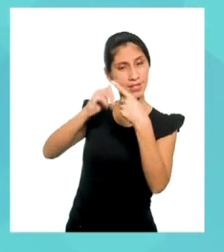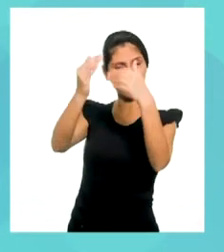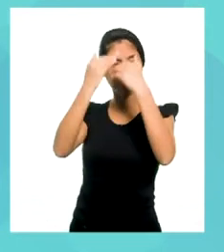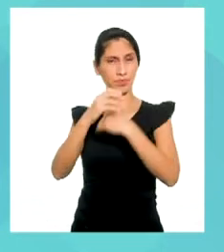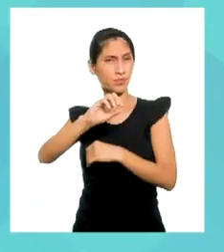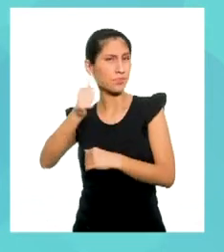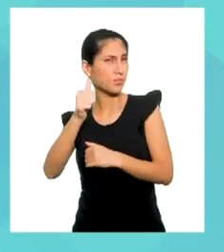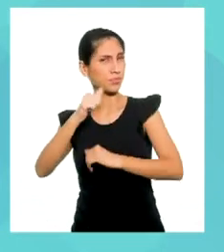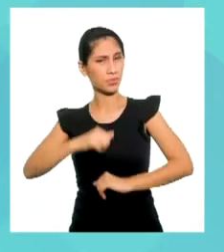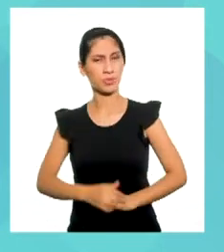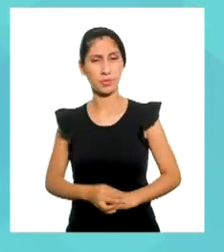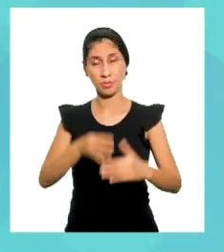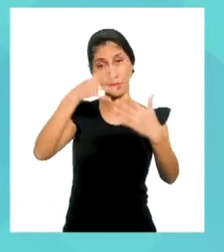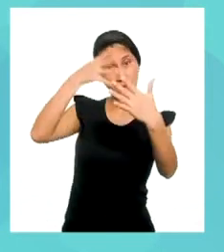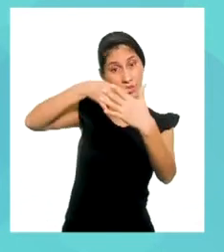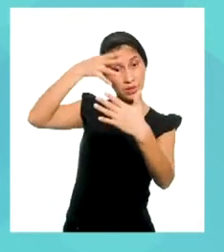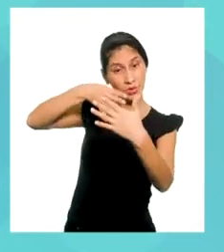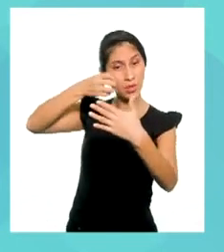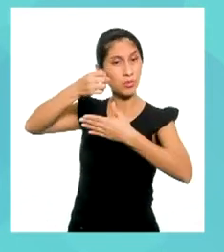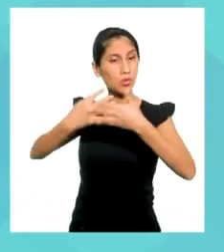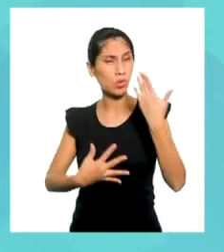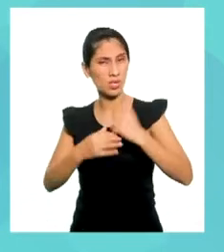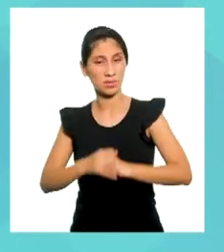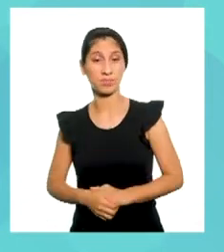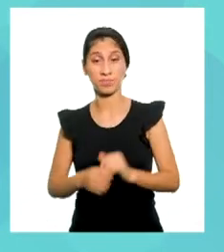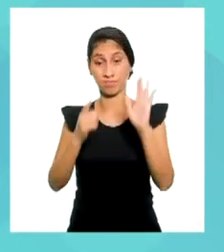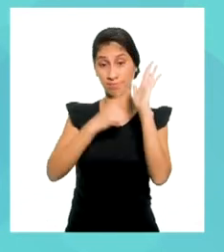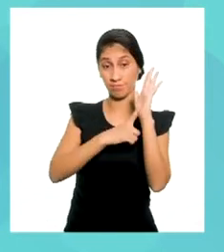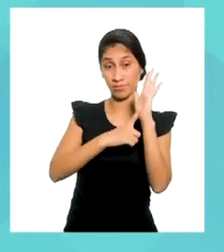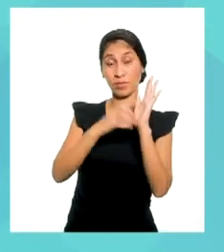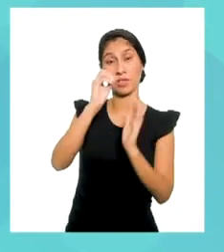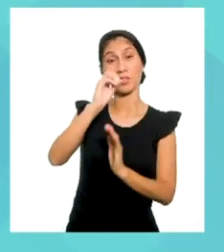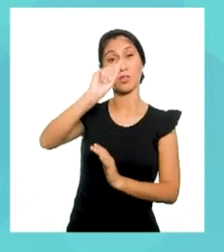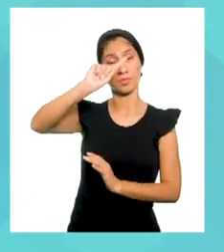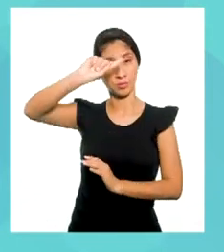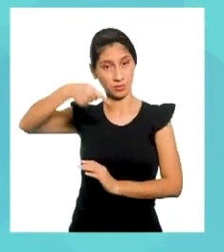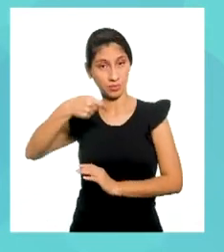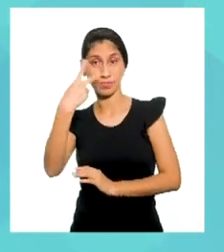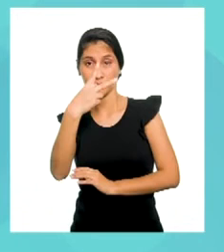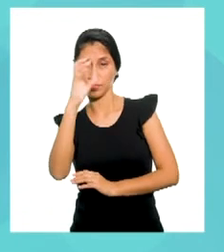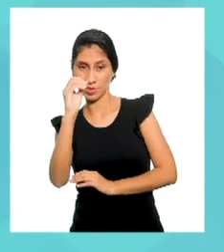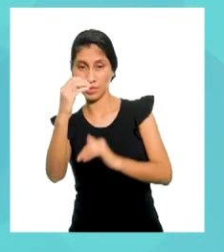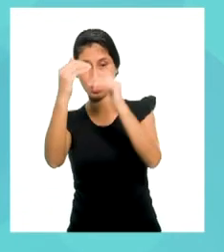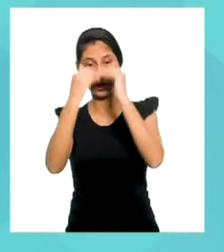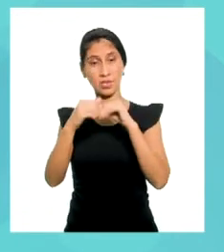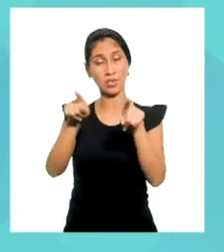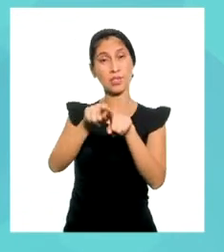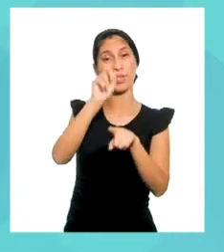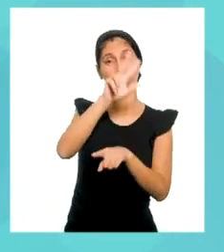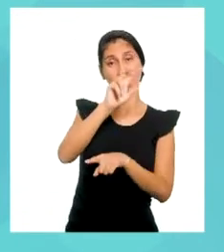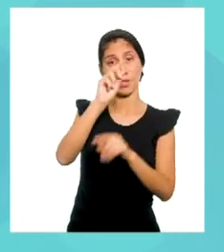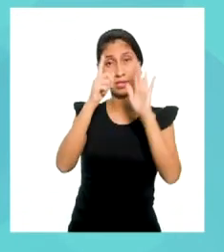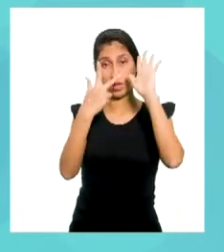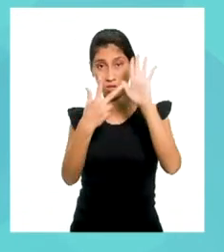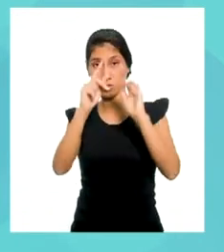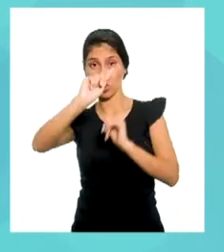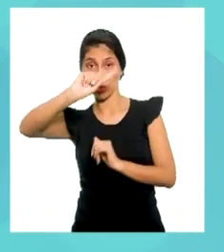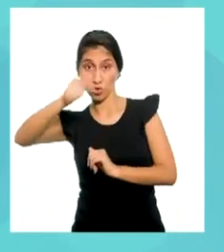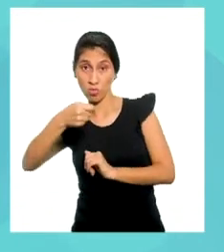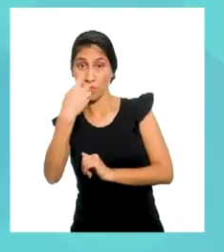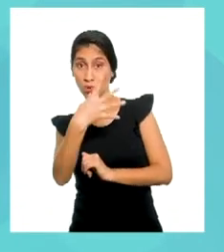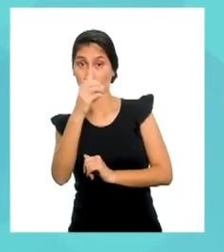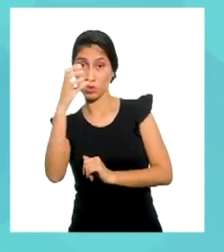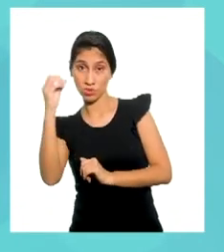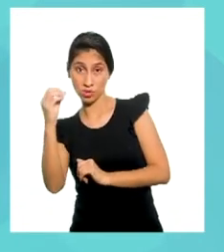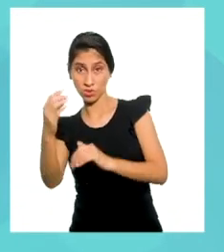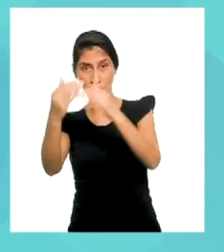Por otro lado, calculamos la pendiente de la recta entre los puntos 0,20 y 38,400.